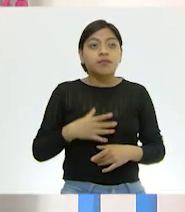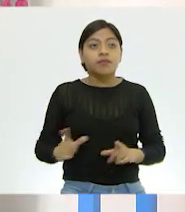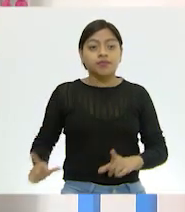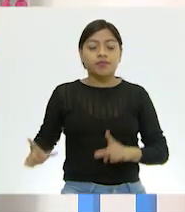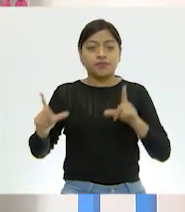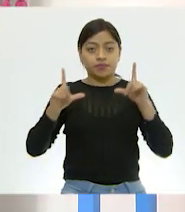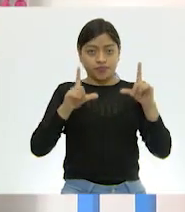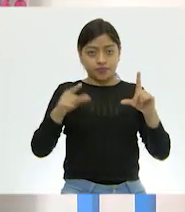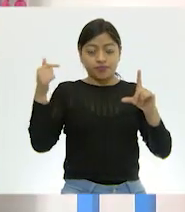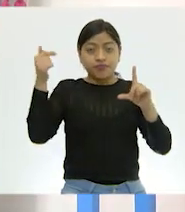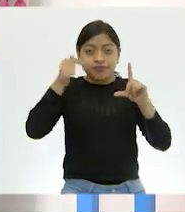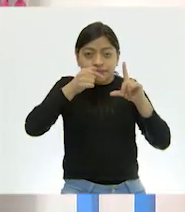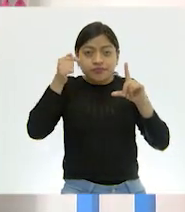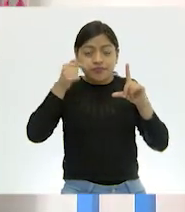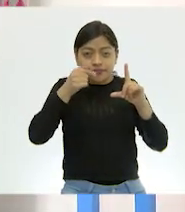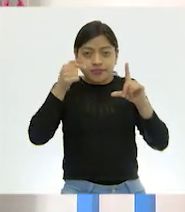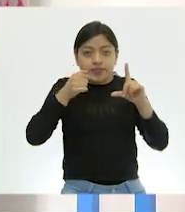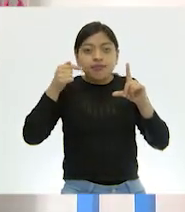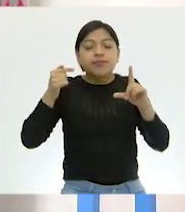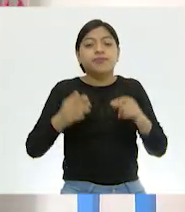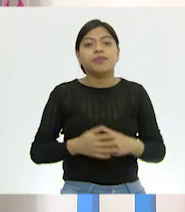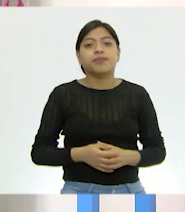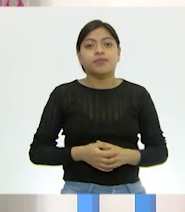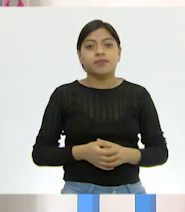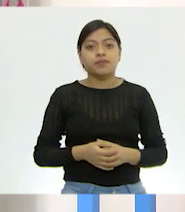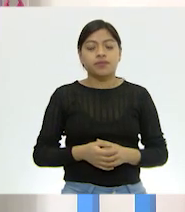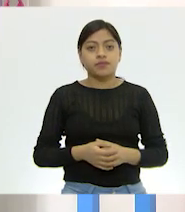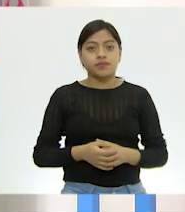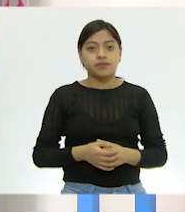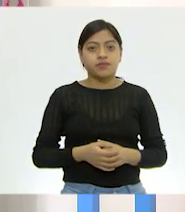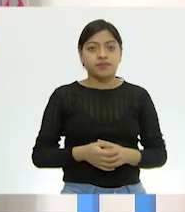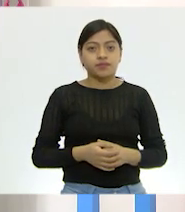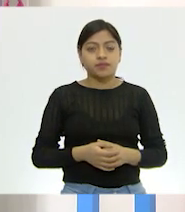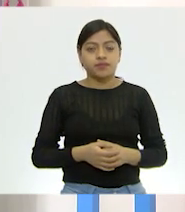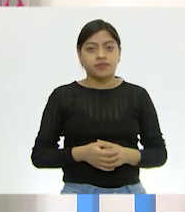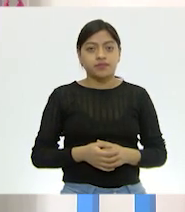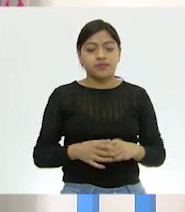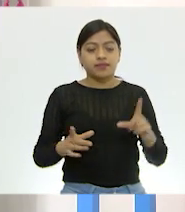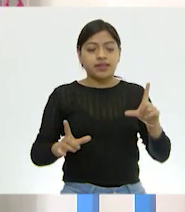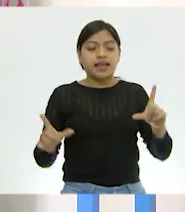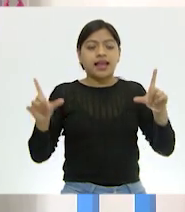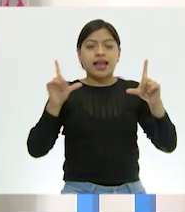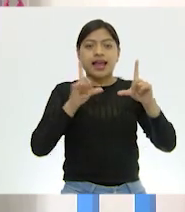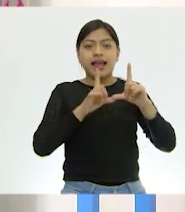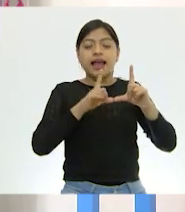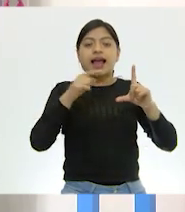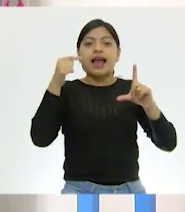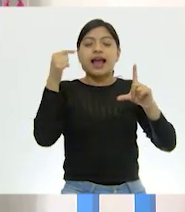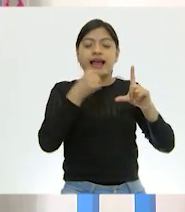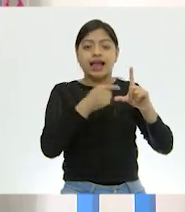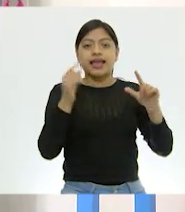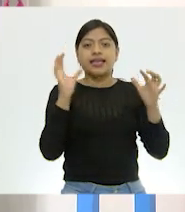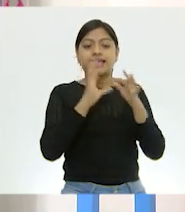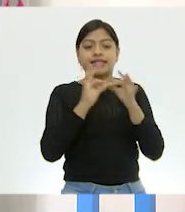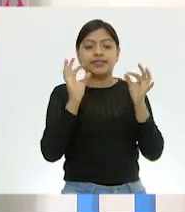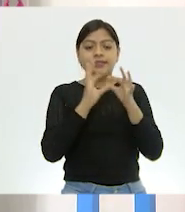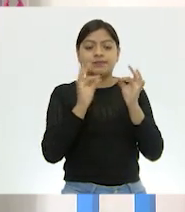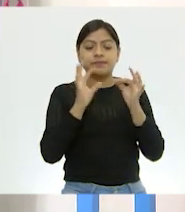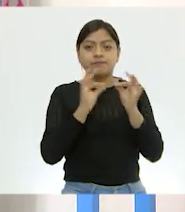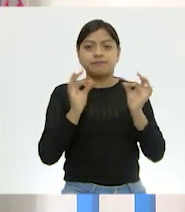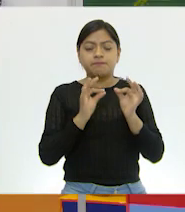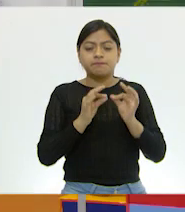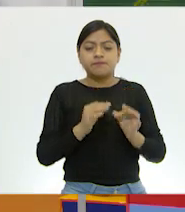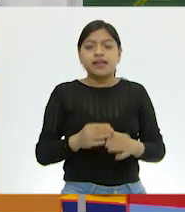tarjetas donde tengo qué función tiene cada una de esas partes de nuestro